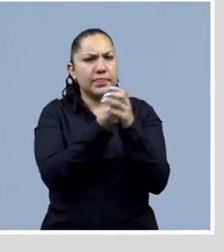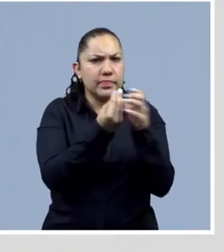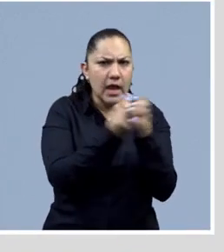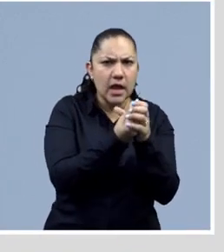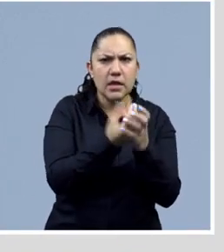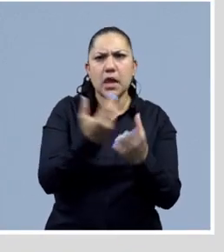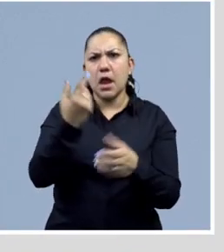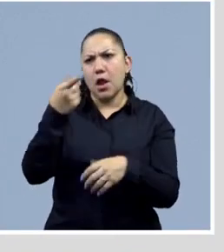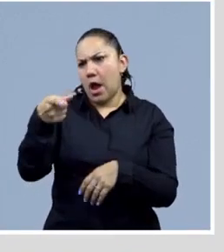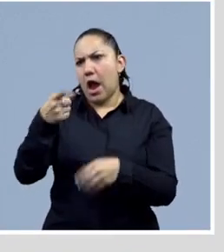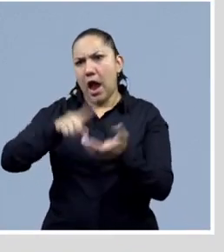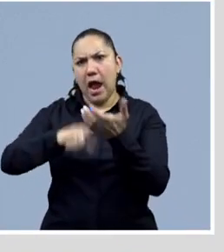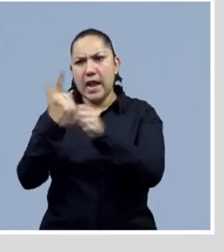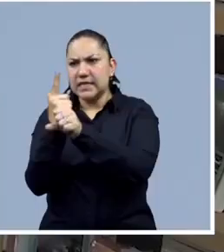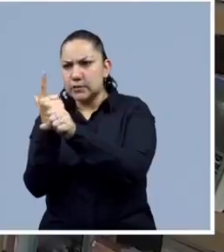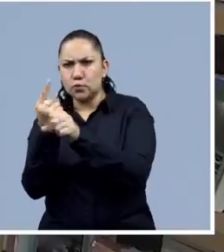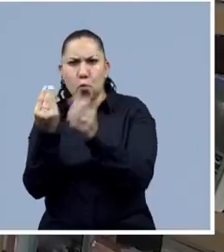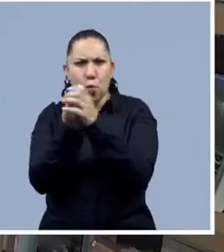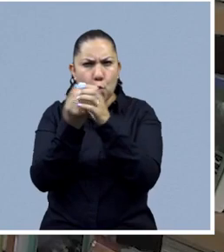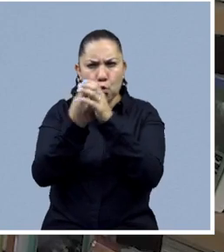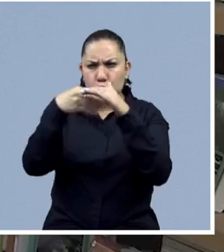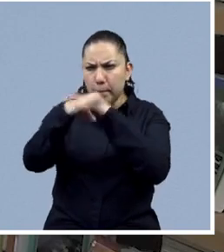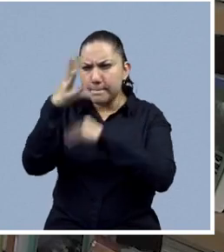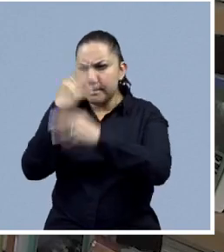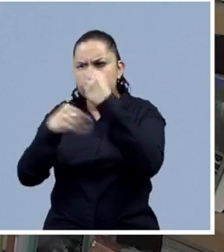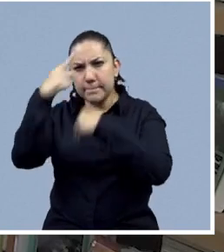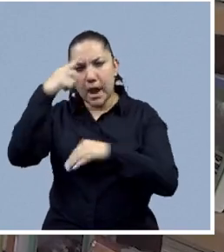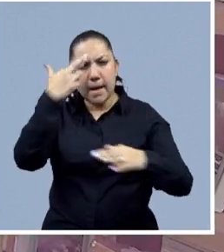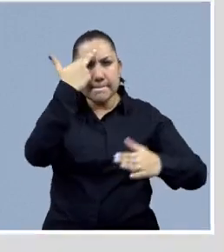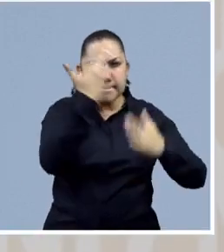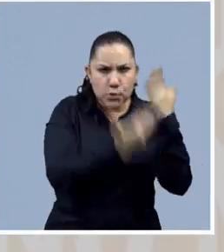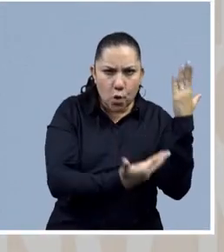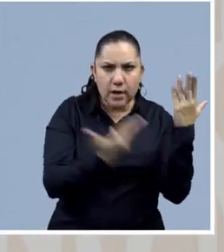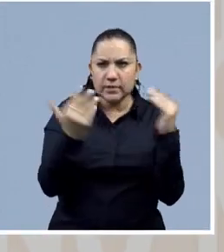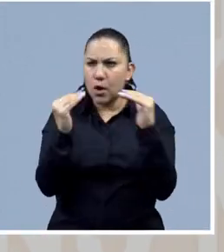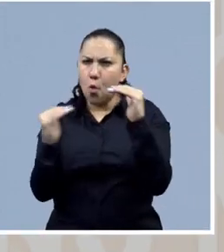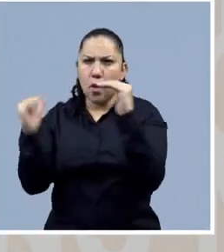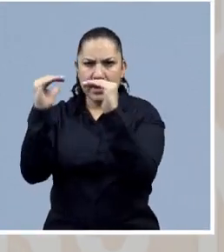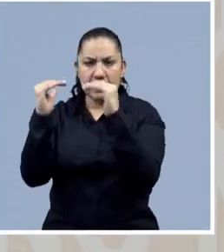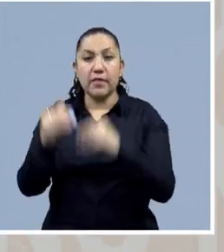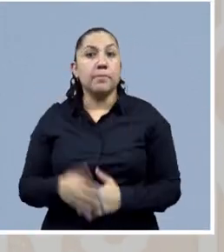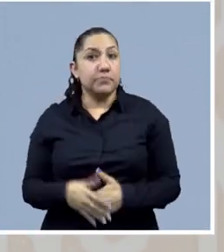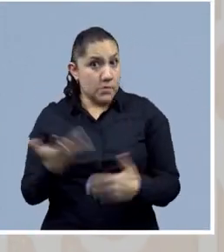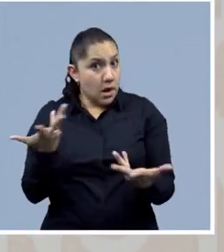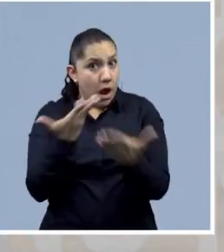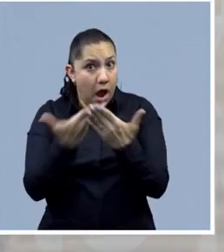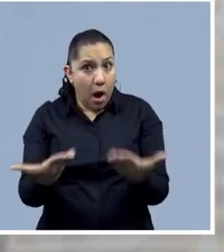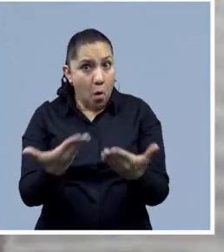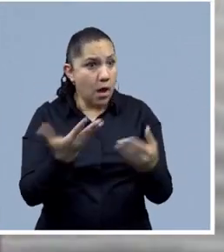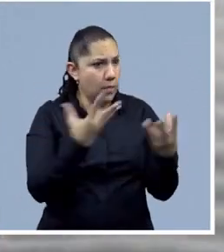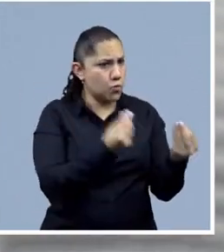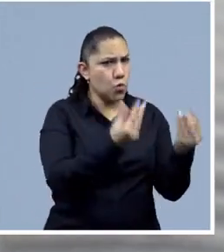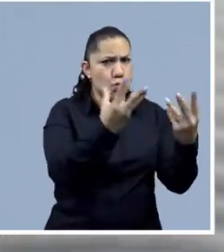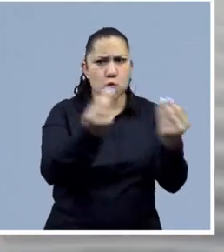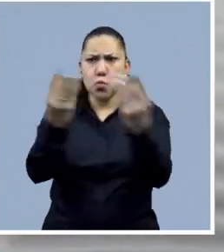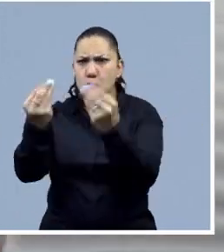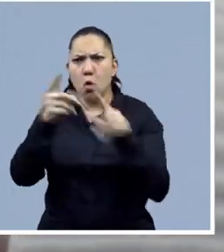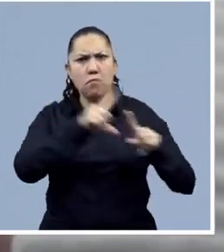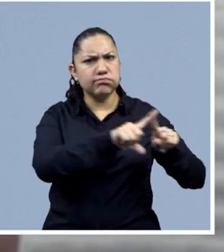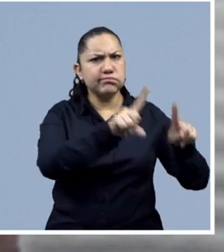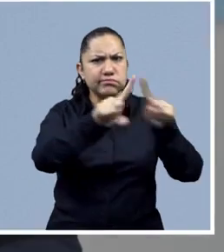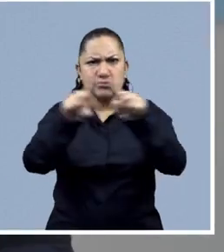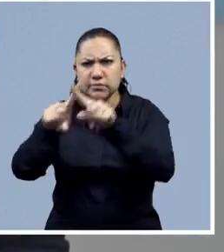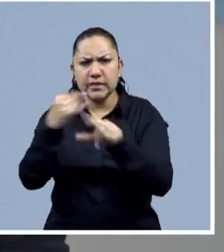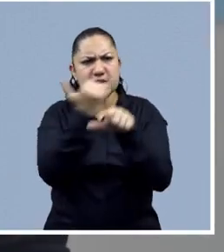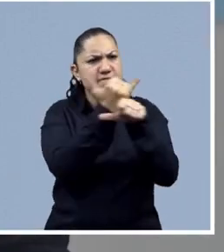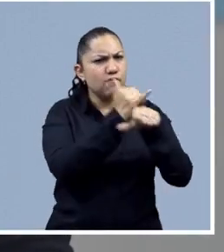talleres, cursos y estudios de licenciatura sobre género, violencia y equidad. Con tantos recursos disponibles actualmente y al alcance con